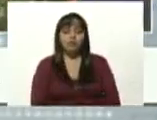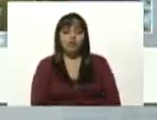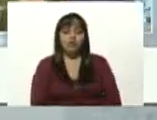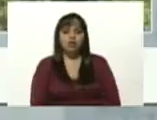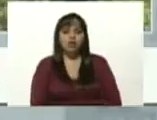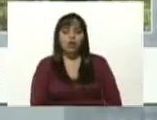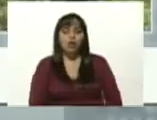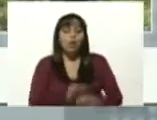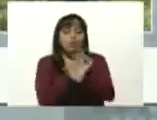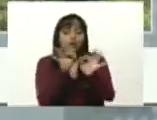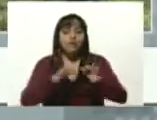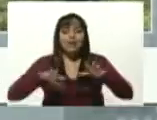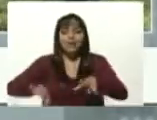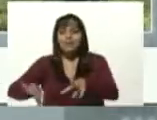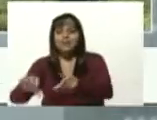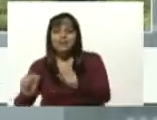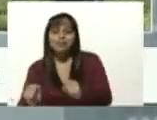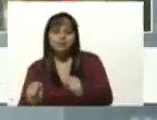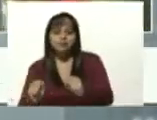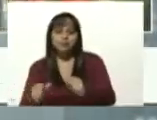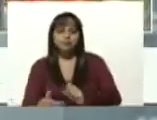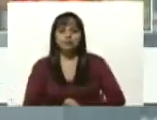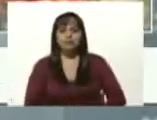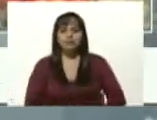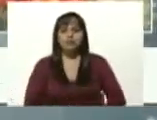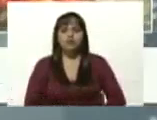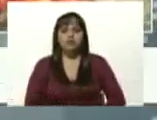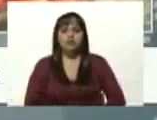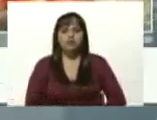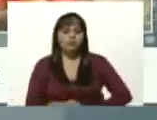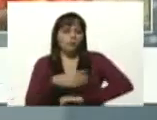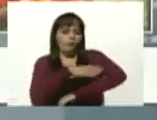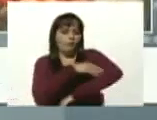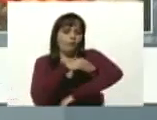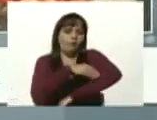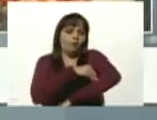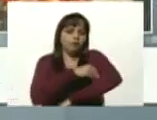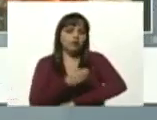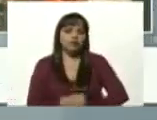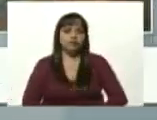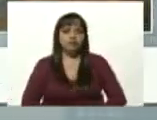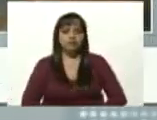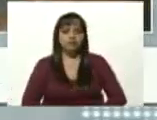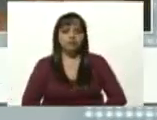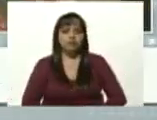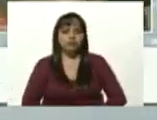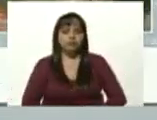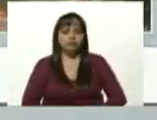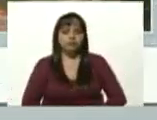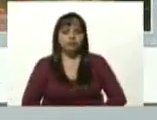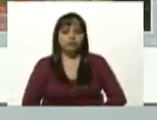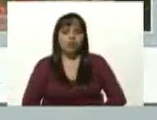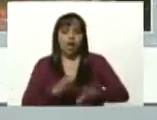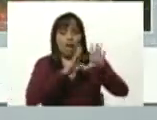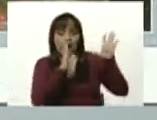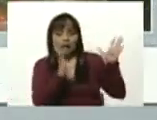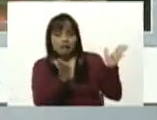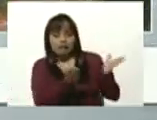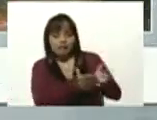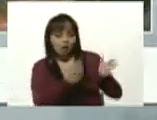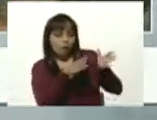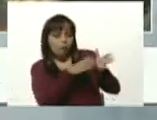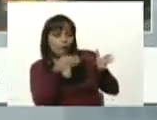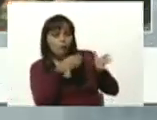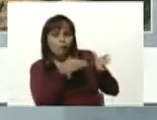capitalista dependiente, parasitario. Parasitario, importador,